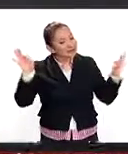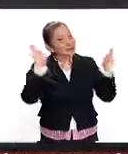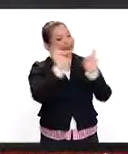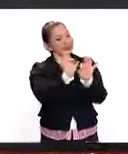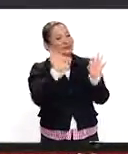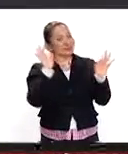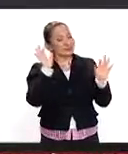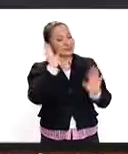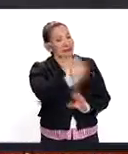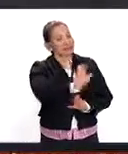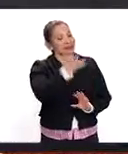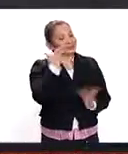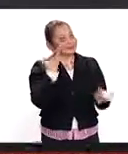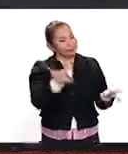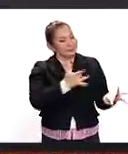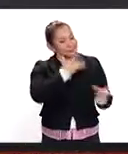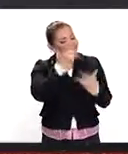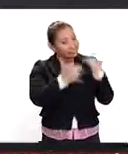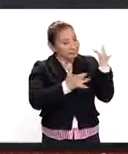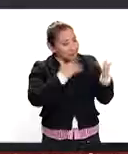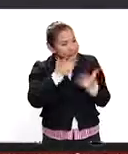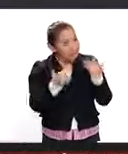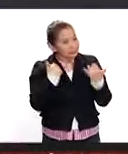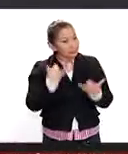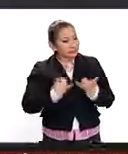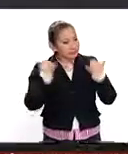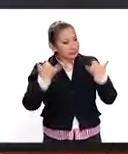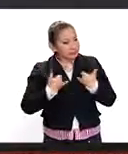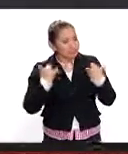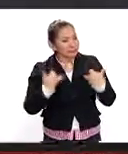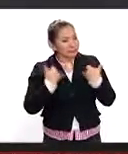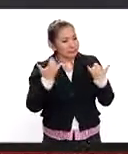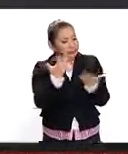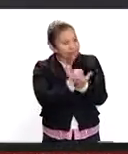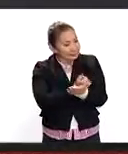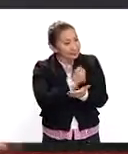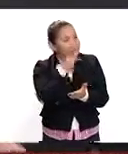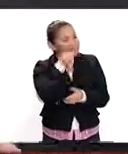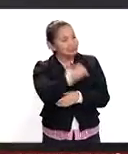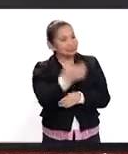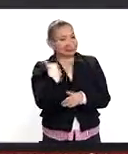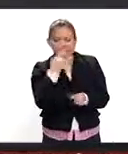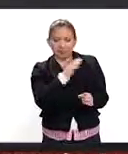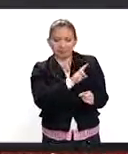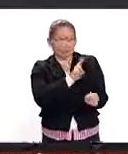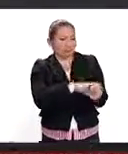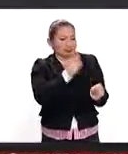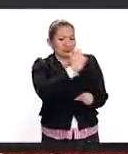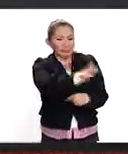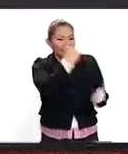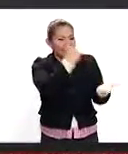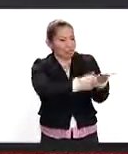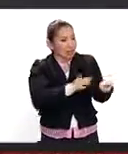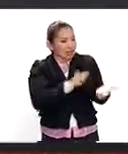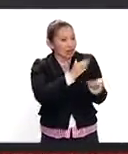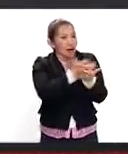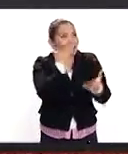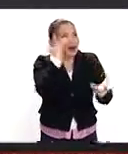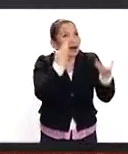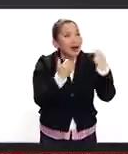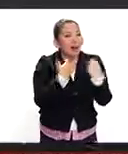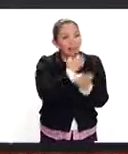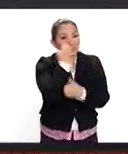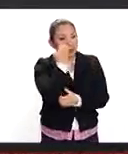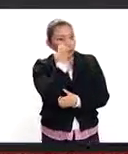la parte de la esencia de lo que los jóvenes ganan de manera nata al estar dentro de los establecimientos